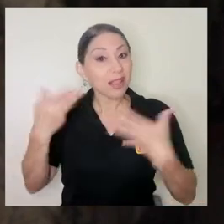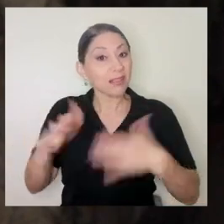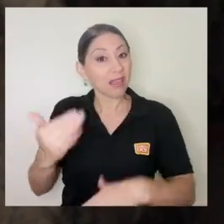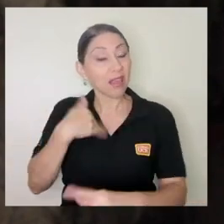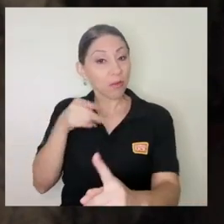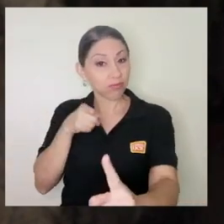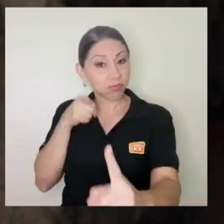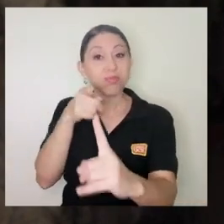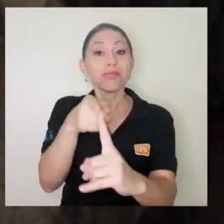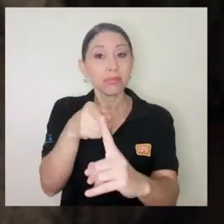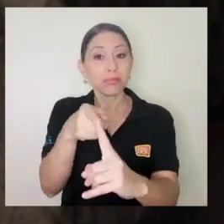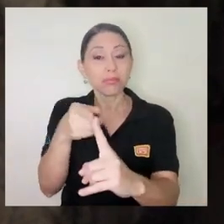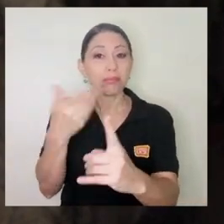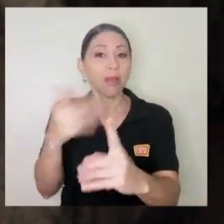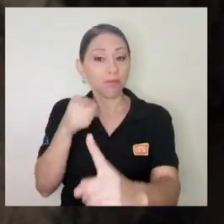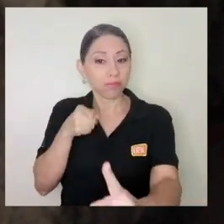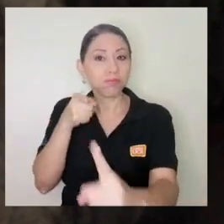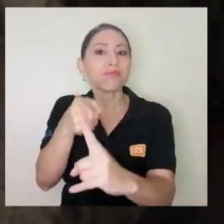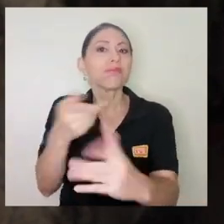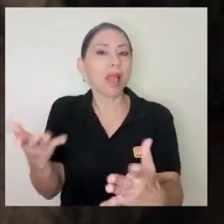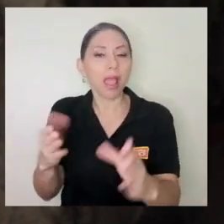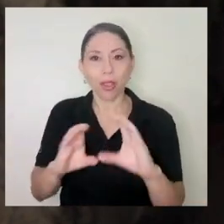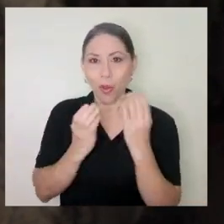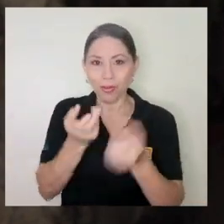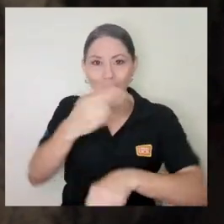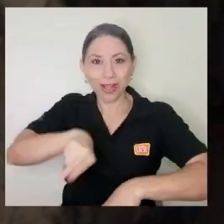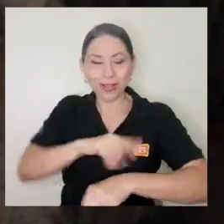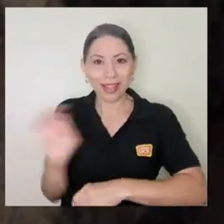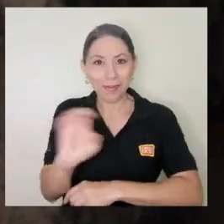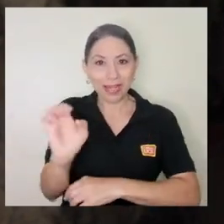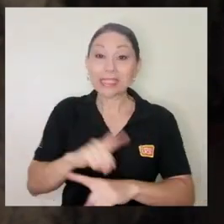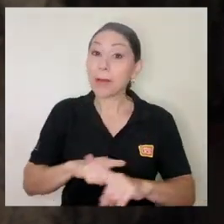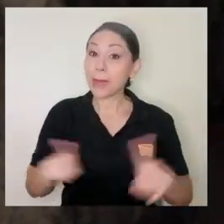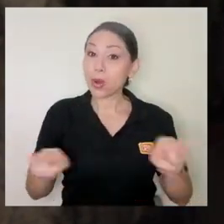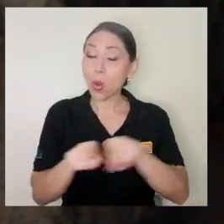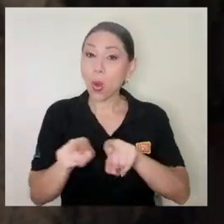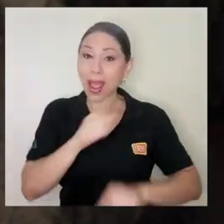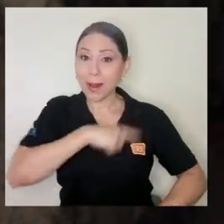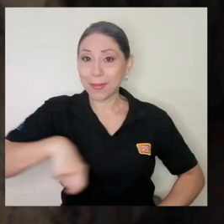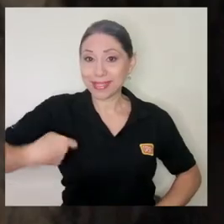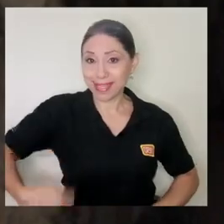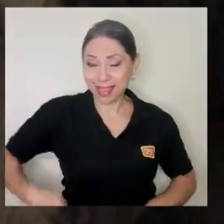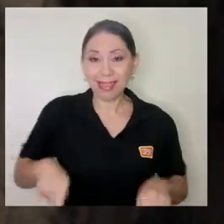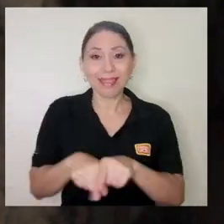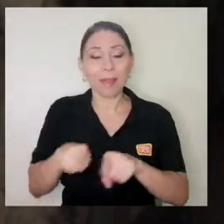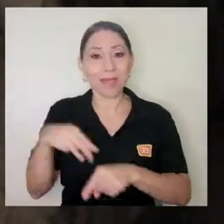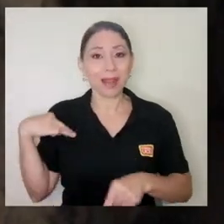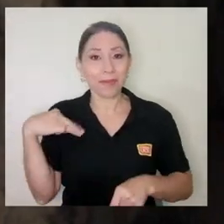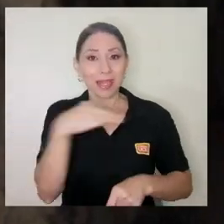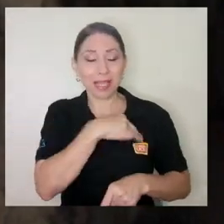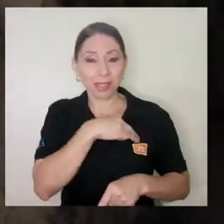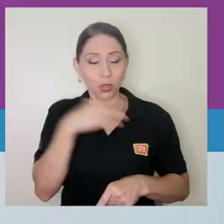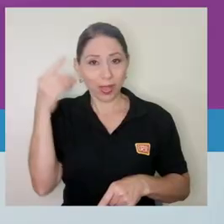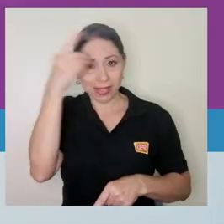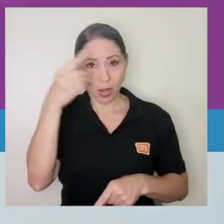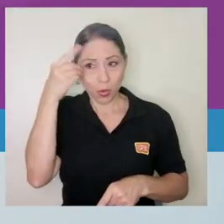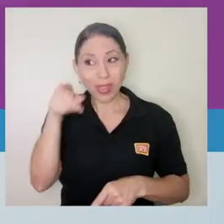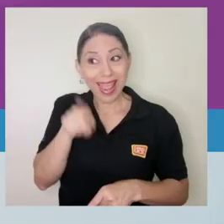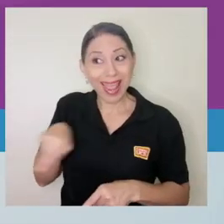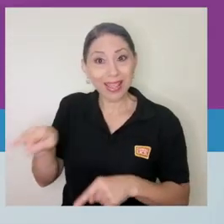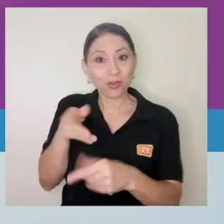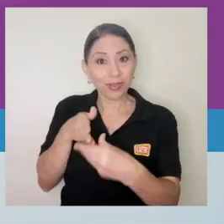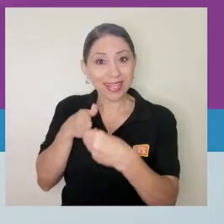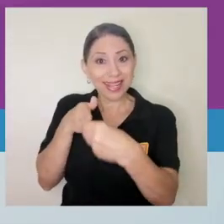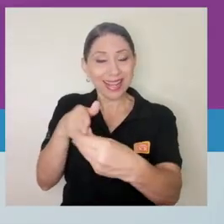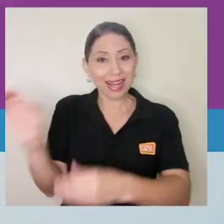y la dirección en este caso bueno es la comisión nacional de emergencia pero el presidente de la república y el ministro de salud son los que dirigen la emergencia